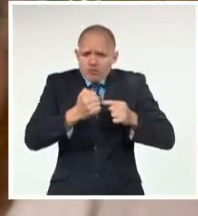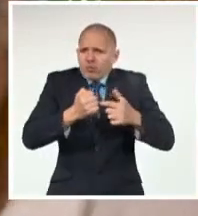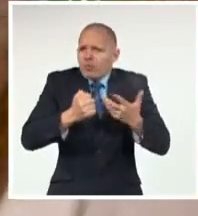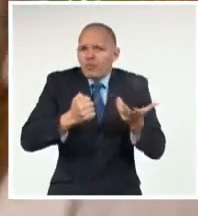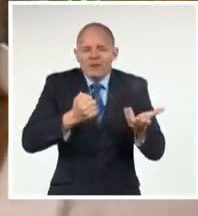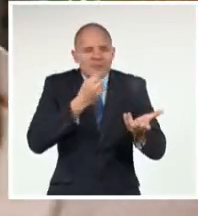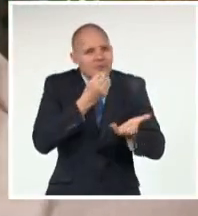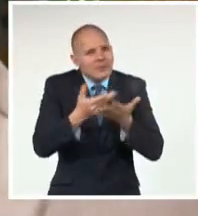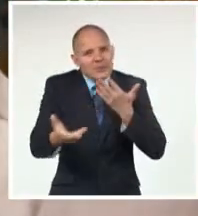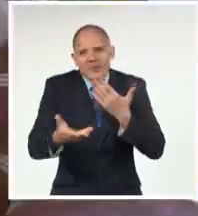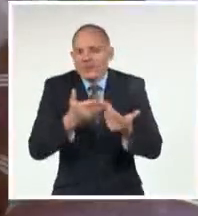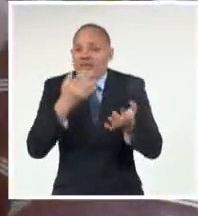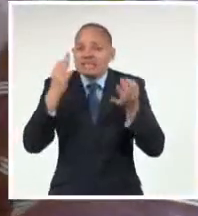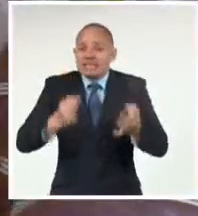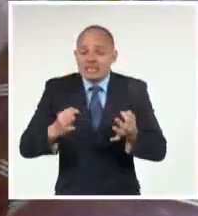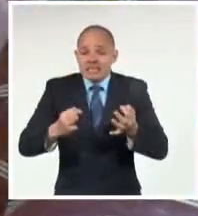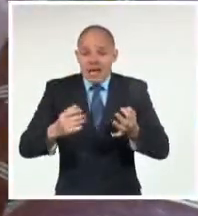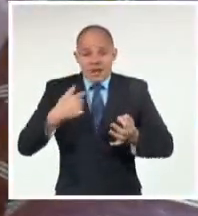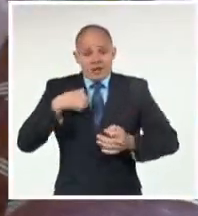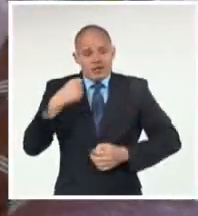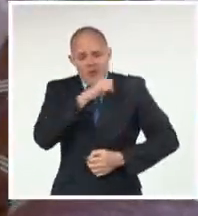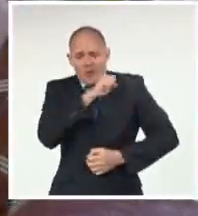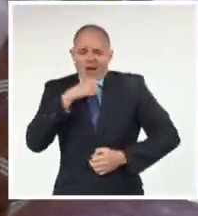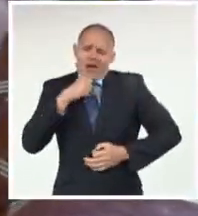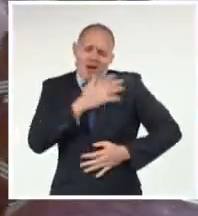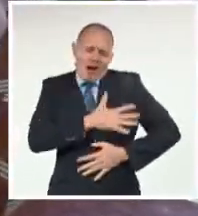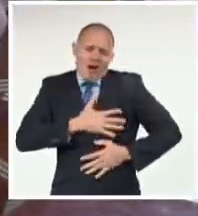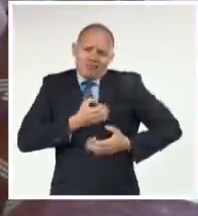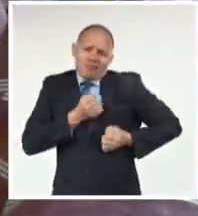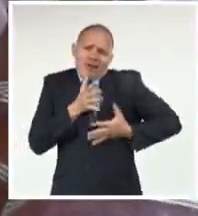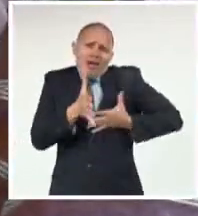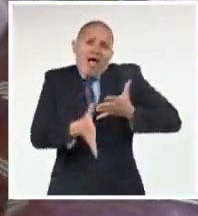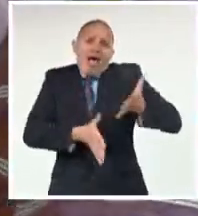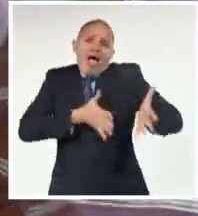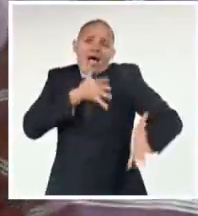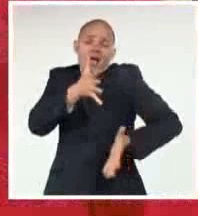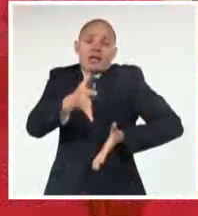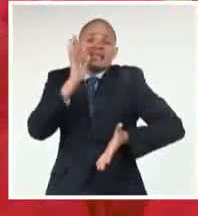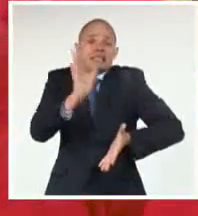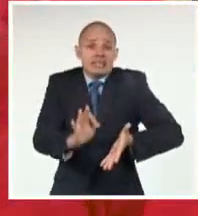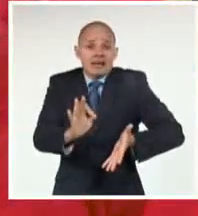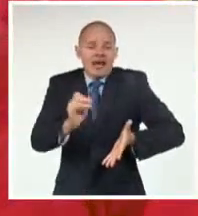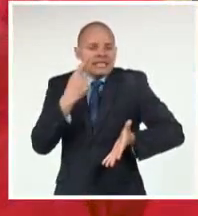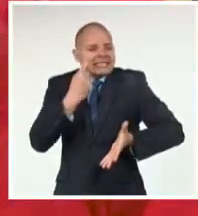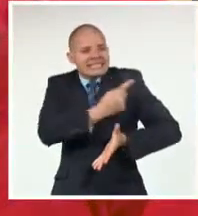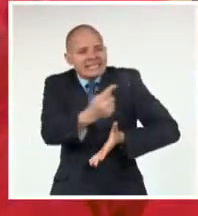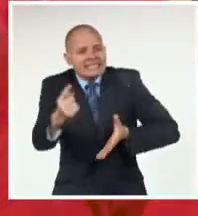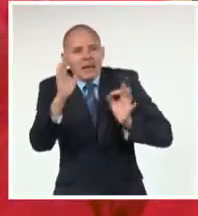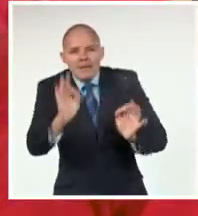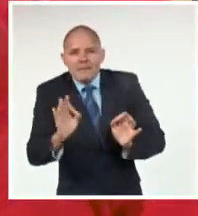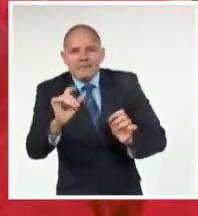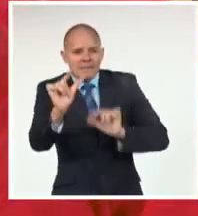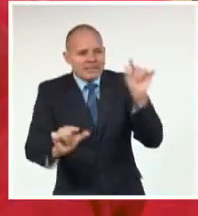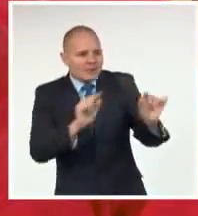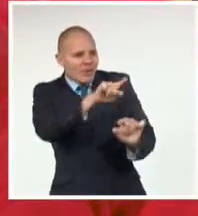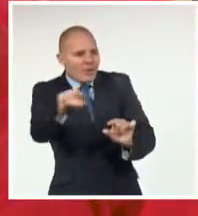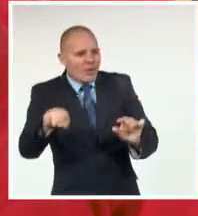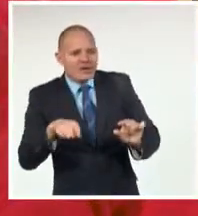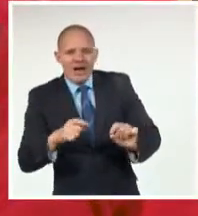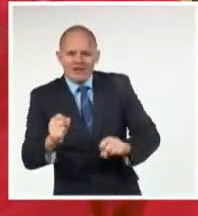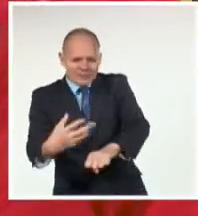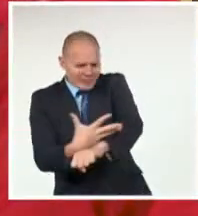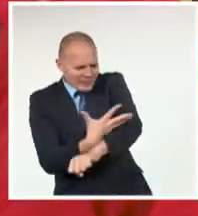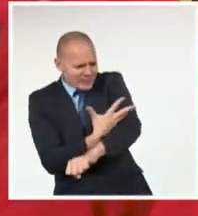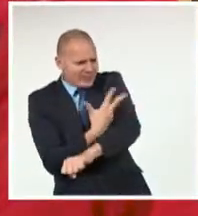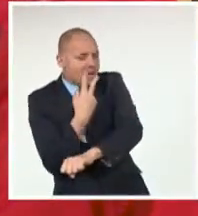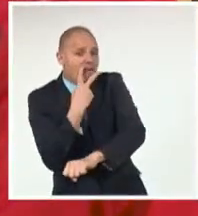Pues siempre Que se cante Con el corazón Habrá un sentido Atento Para la emoción De